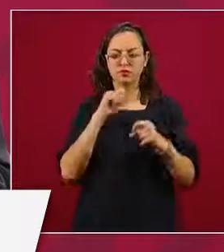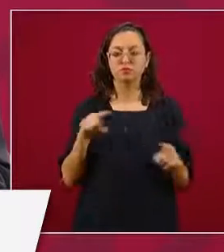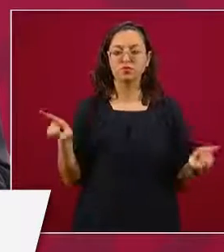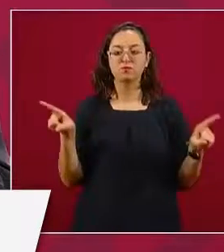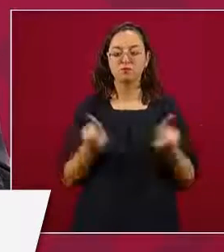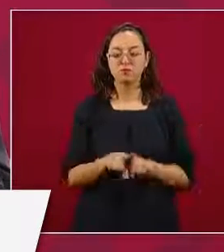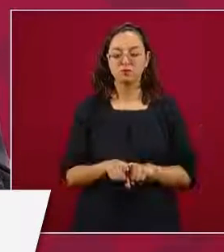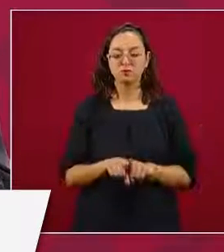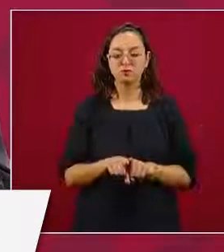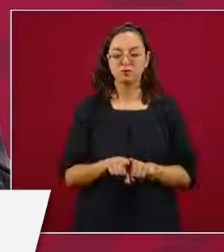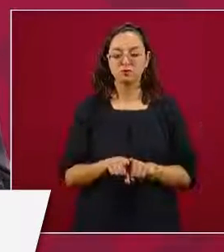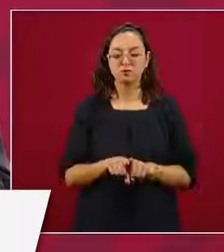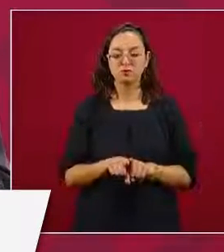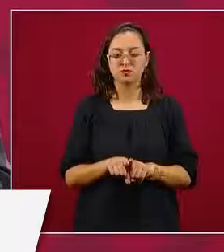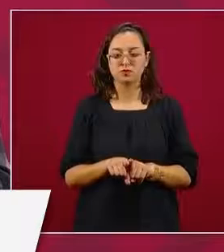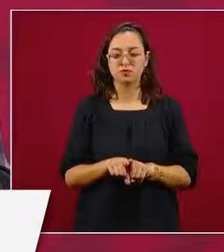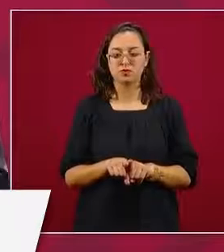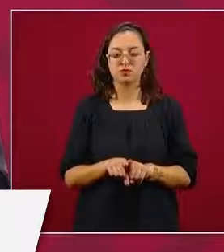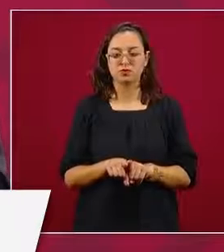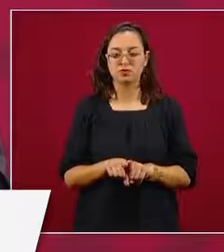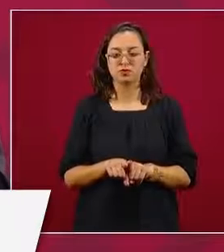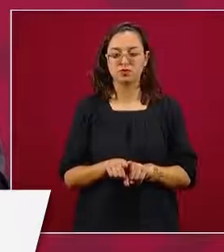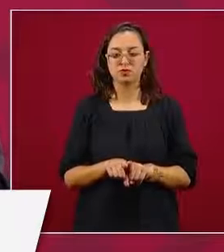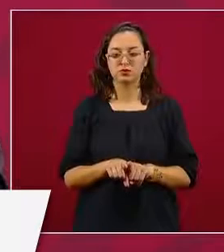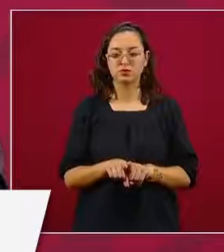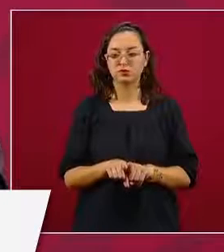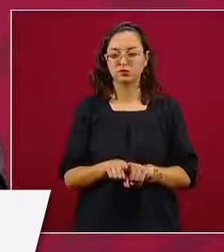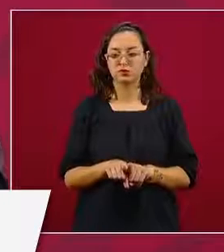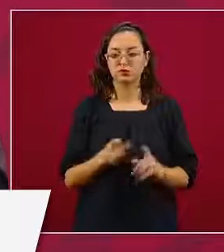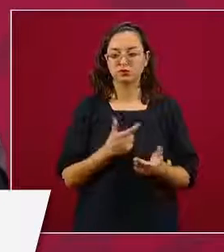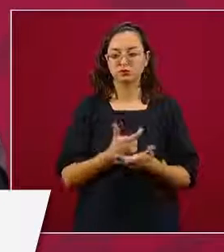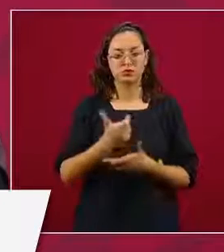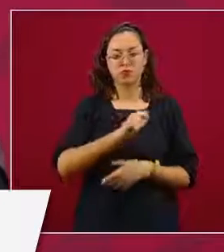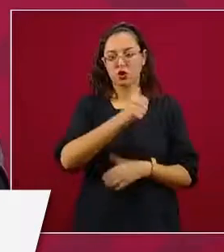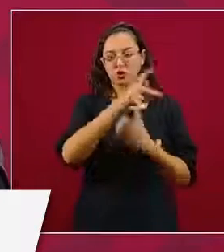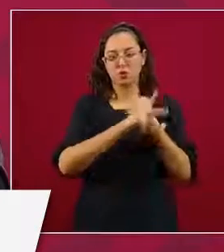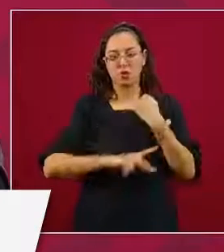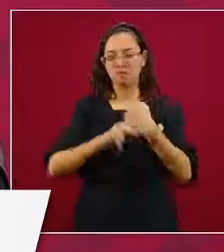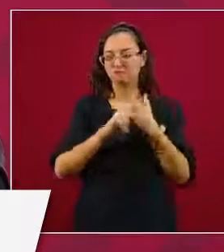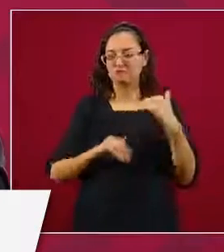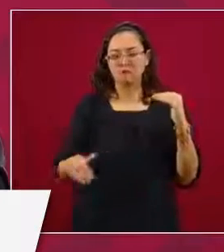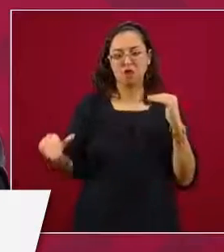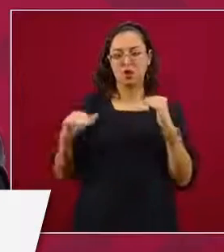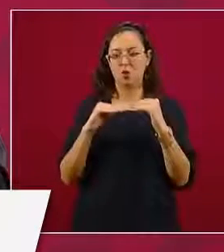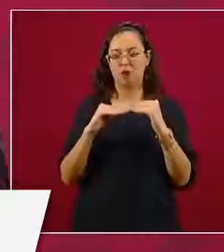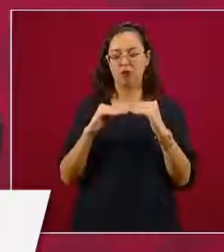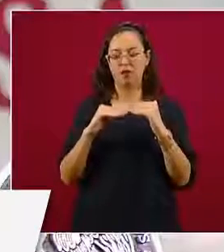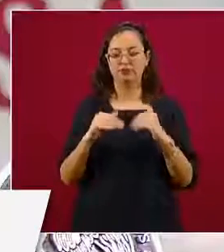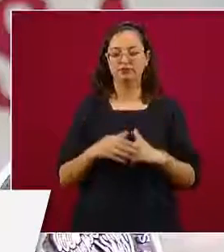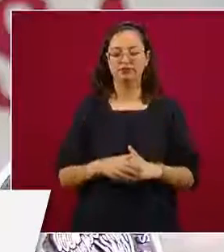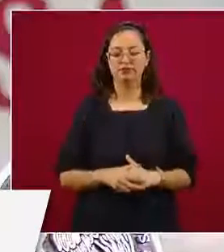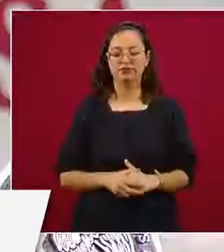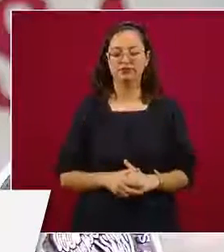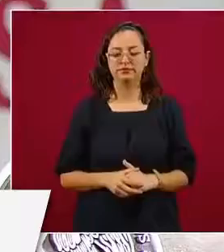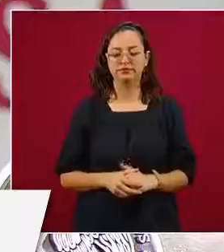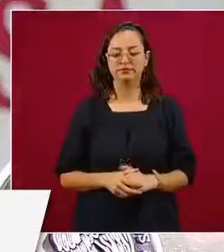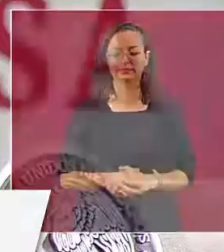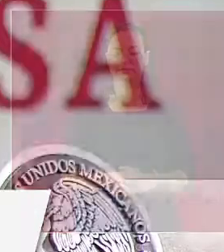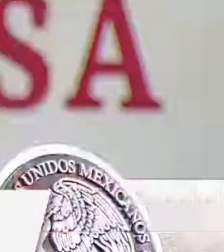se cobra en otros países, que no era así.